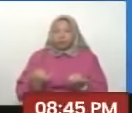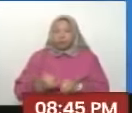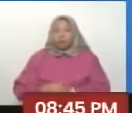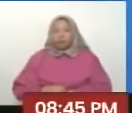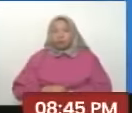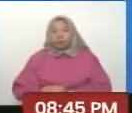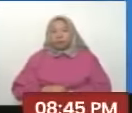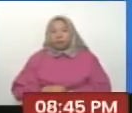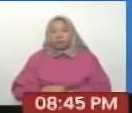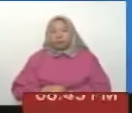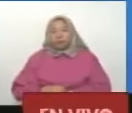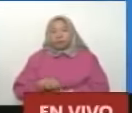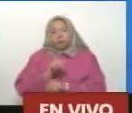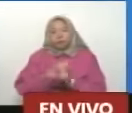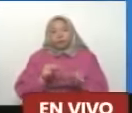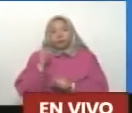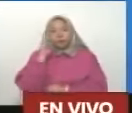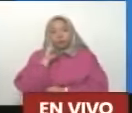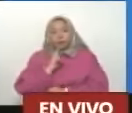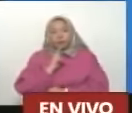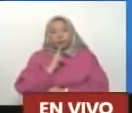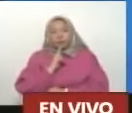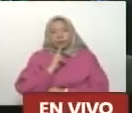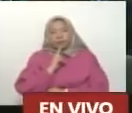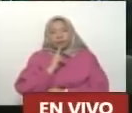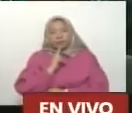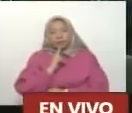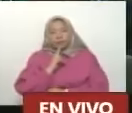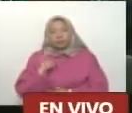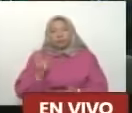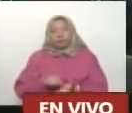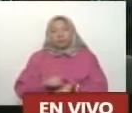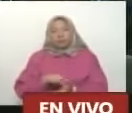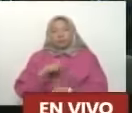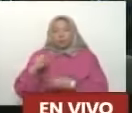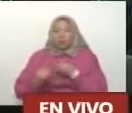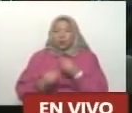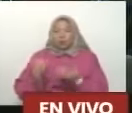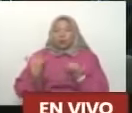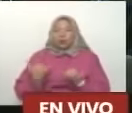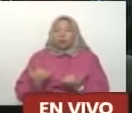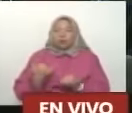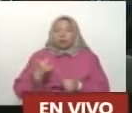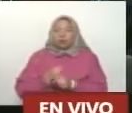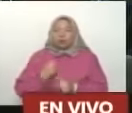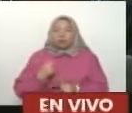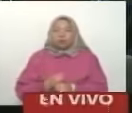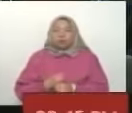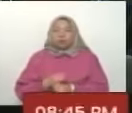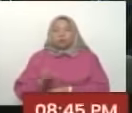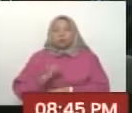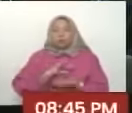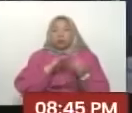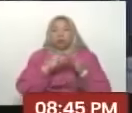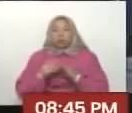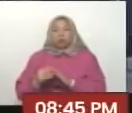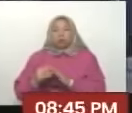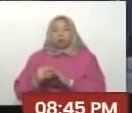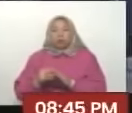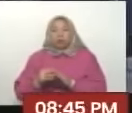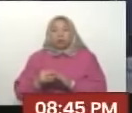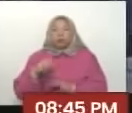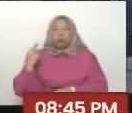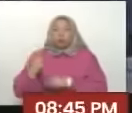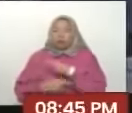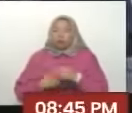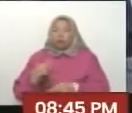de qué se trata la democracia bolivariana. Cuando de la abstracción aterrizaron en el territorio comunal y vieron una